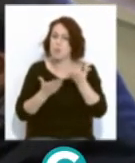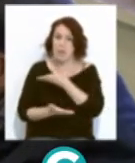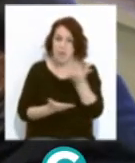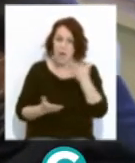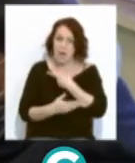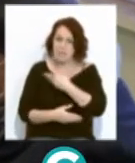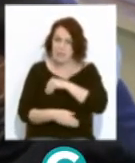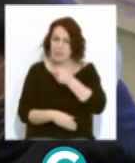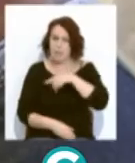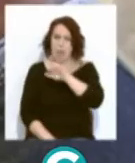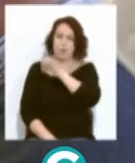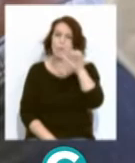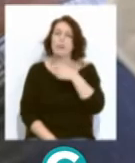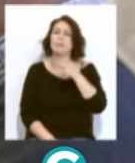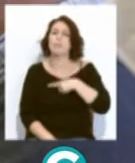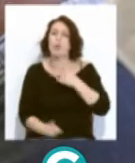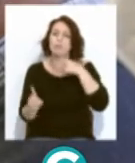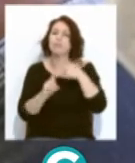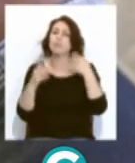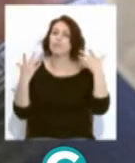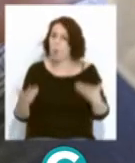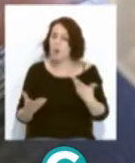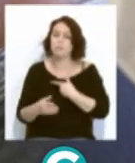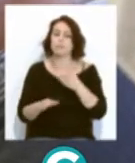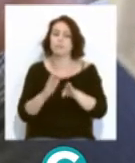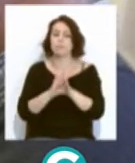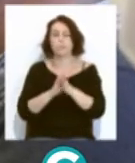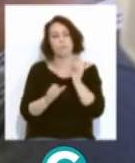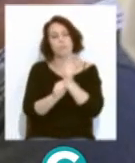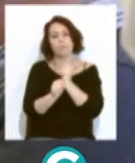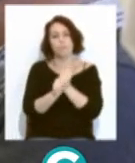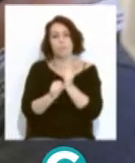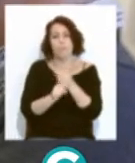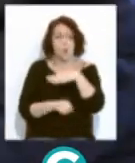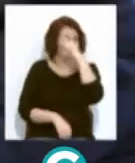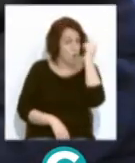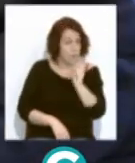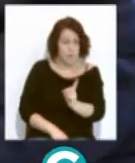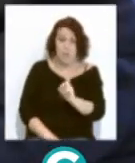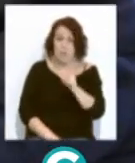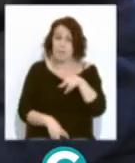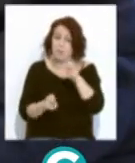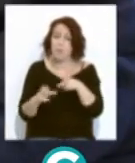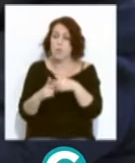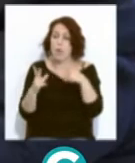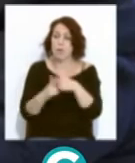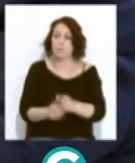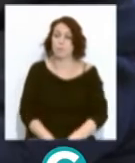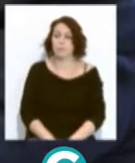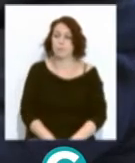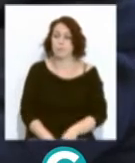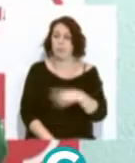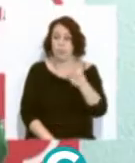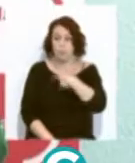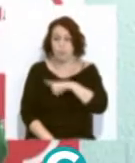estatales y europeas y que tienen como objetivo el mantenimiento del empleo sin olvidar la faceta social. Por eso ahí es donde